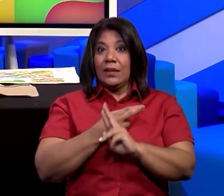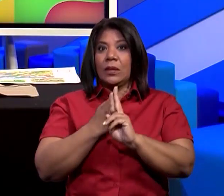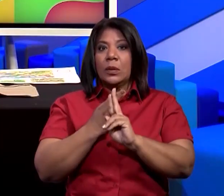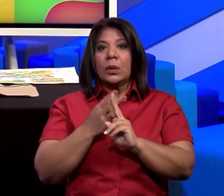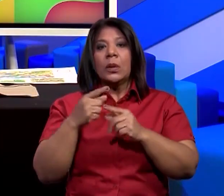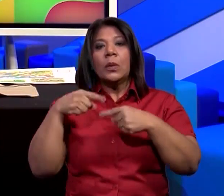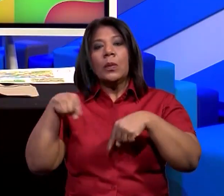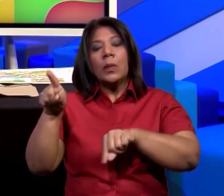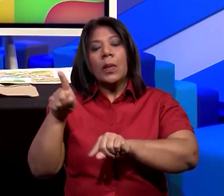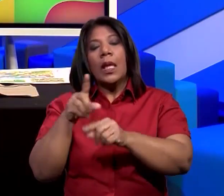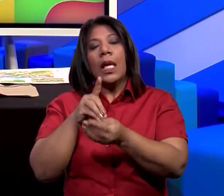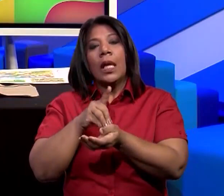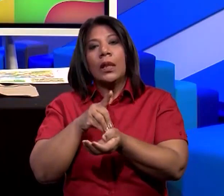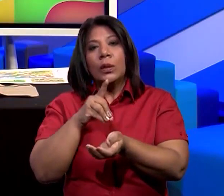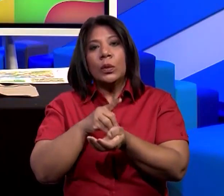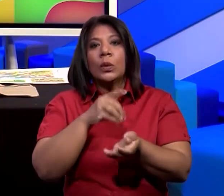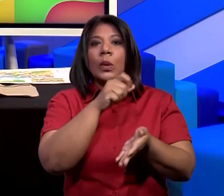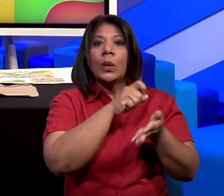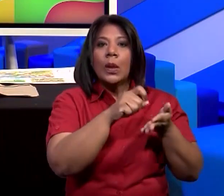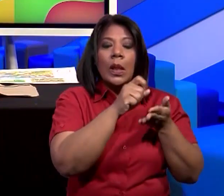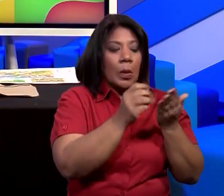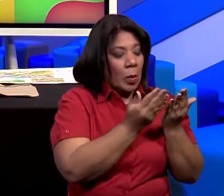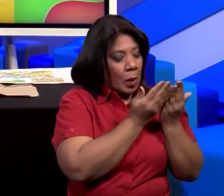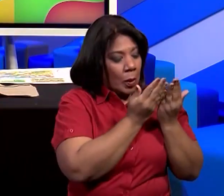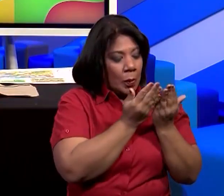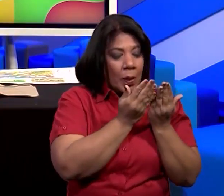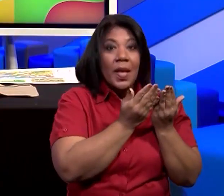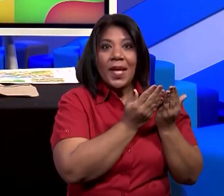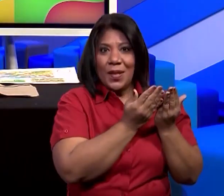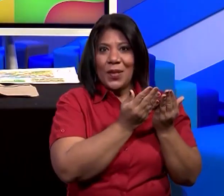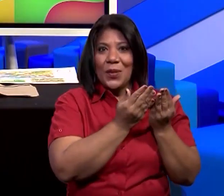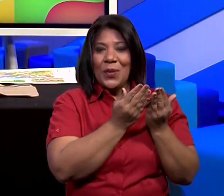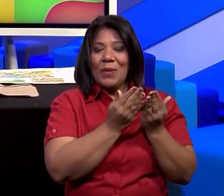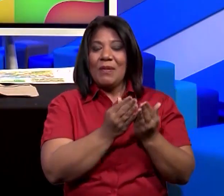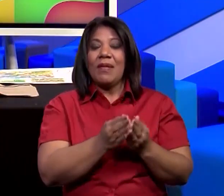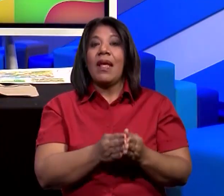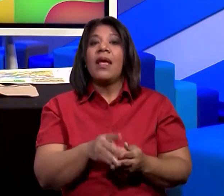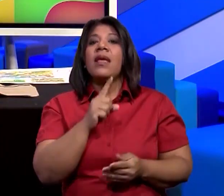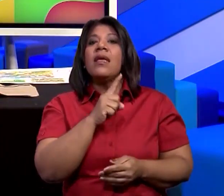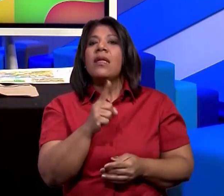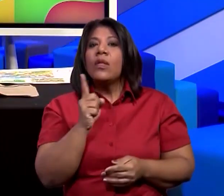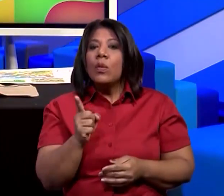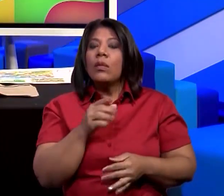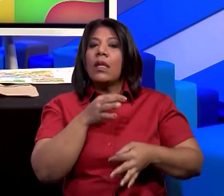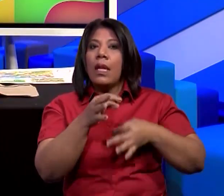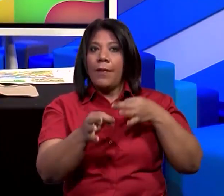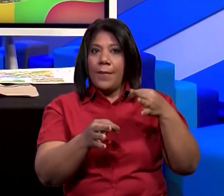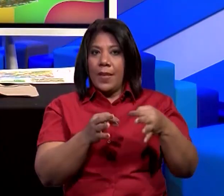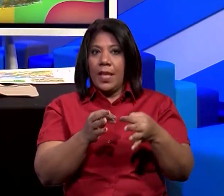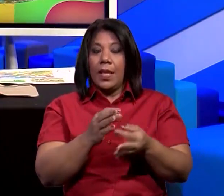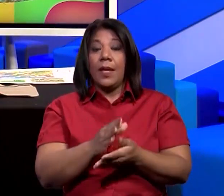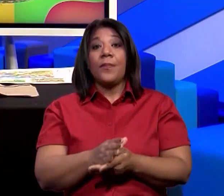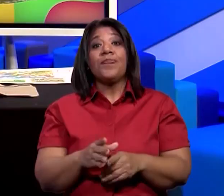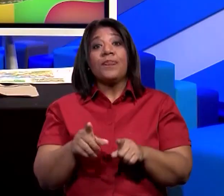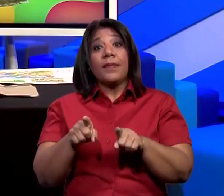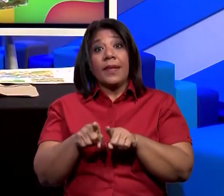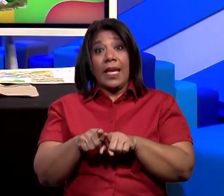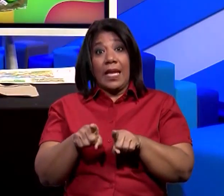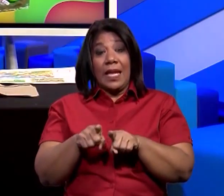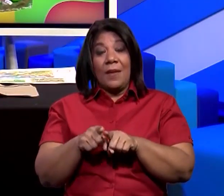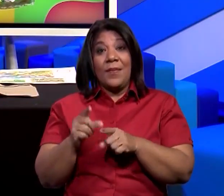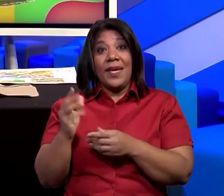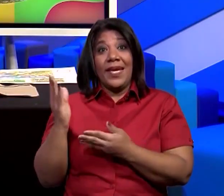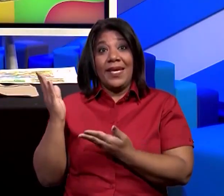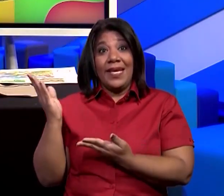¿verdad? Que es importante que ustedes le digan para qué se usan. Cuál es la función de cada uno de ellos. También tenemos